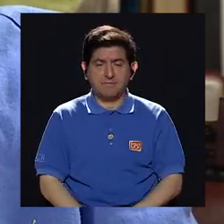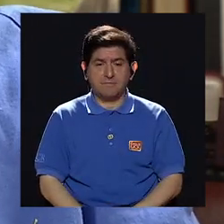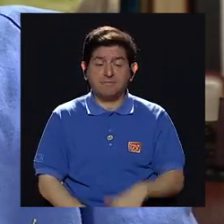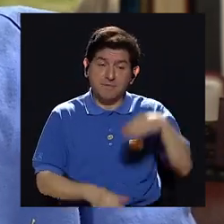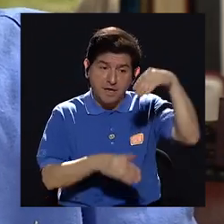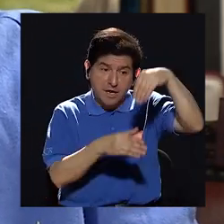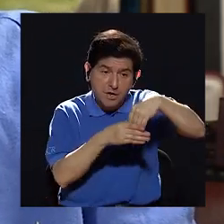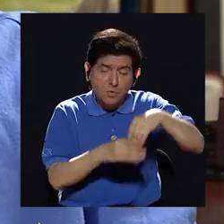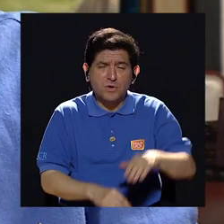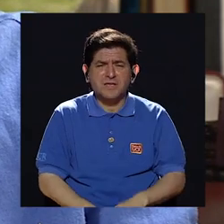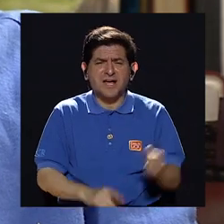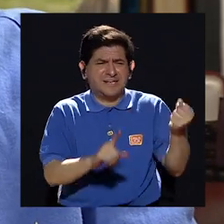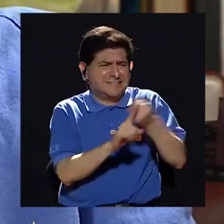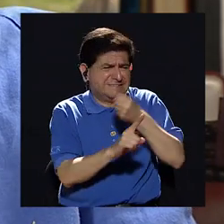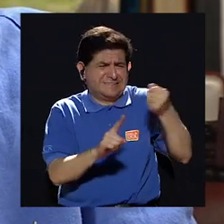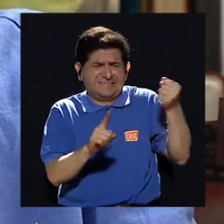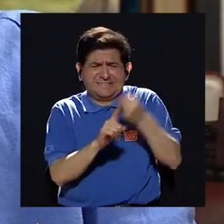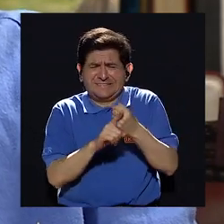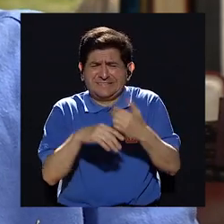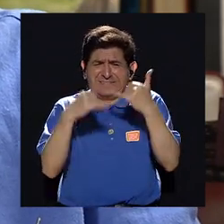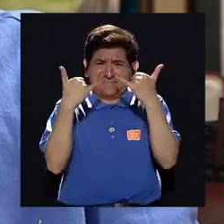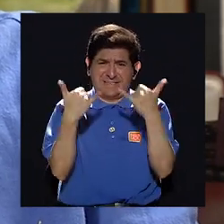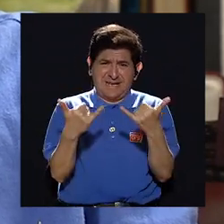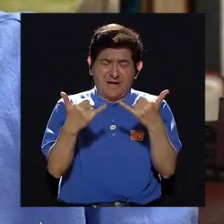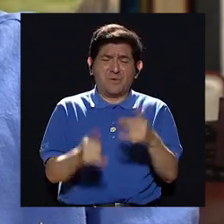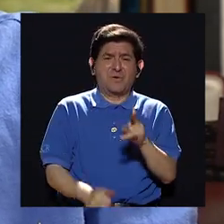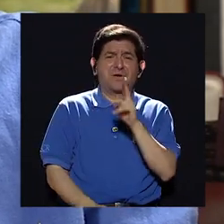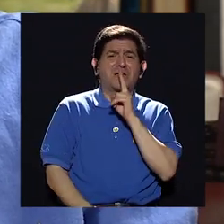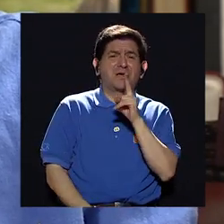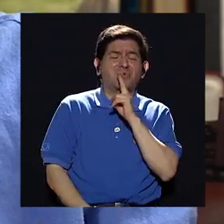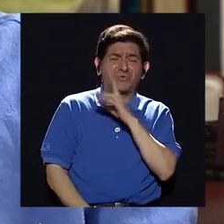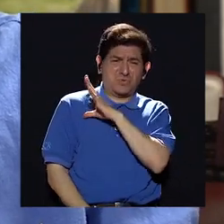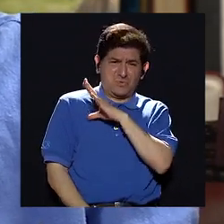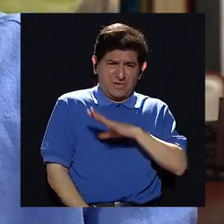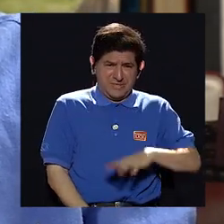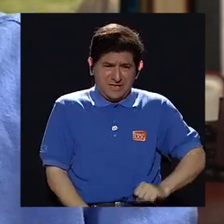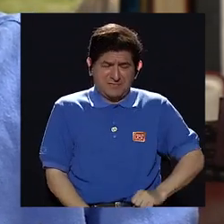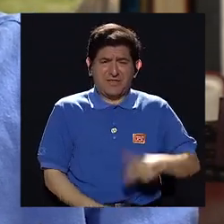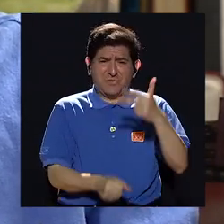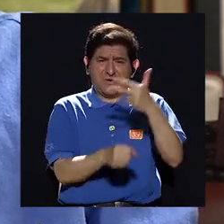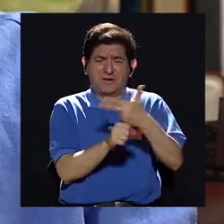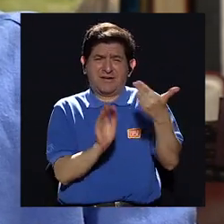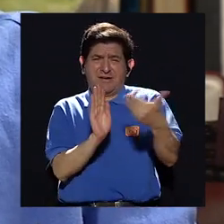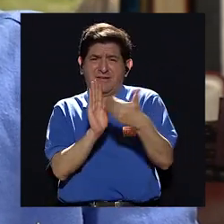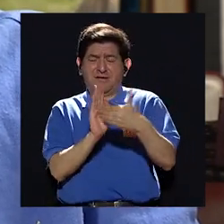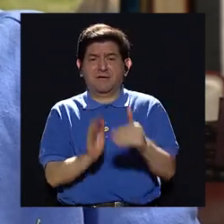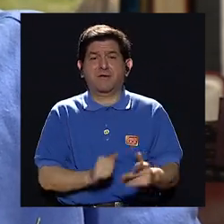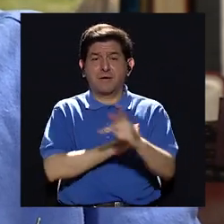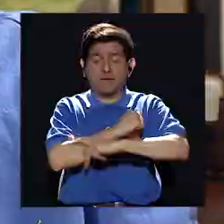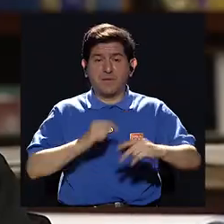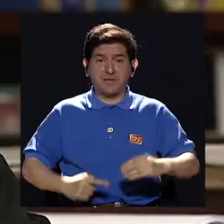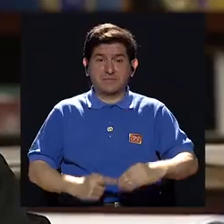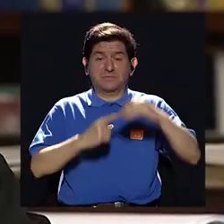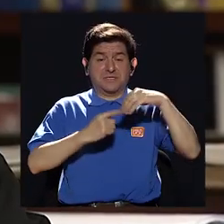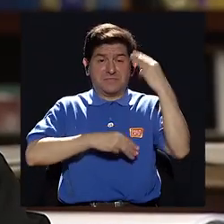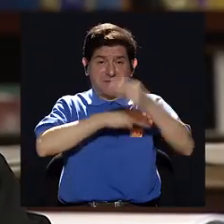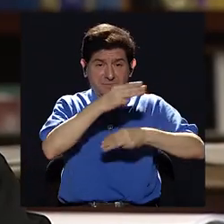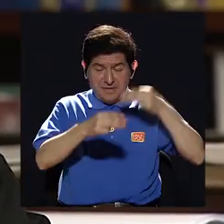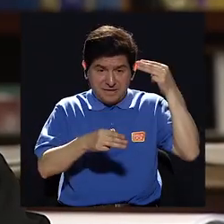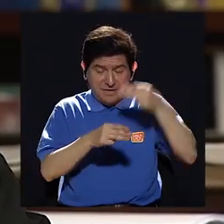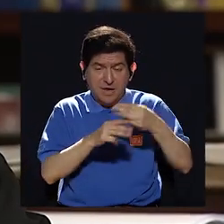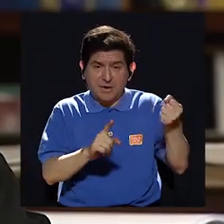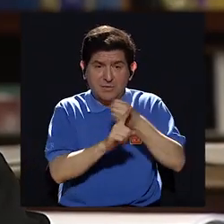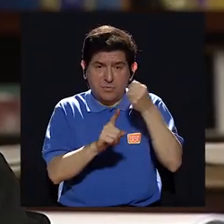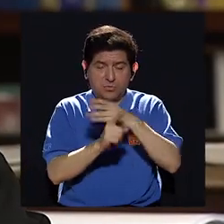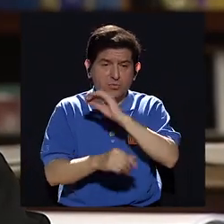está la enorme violencia que vive Honduras, El Salvador y Guatemala. Uno de los países más violentos del mundo y